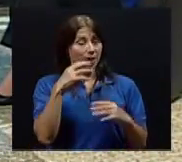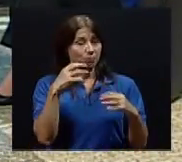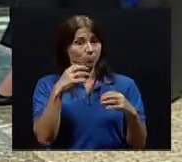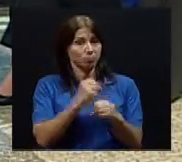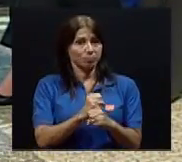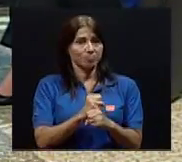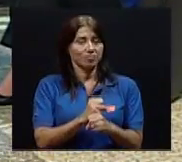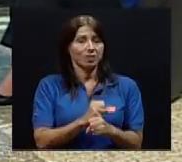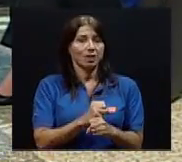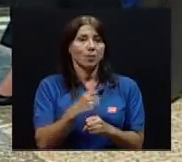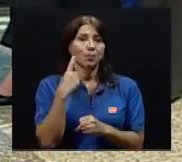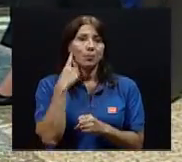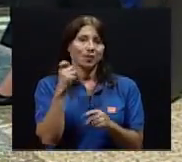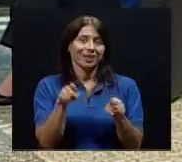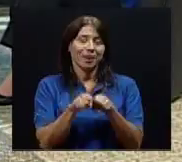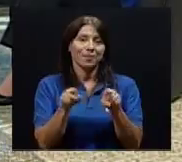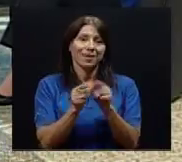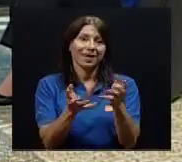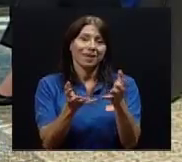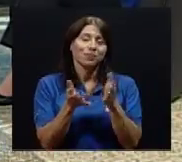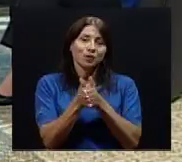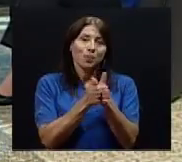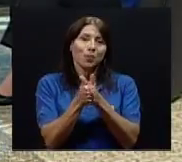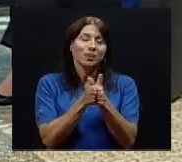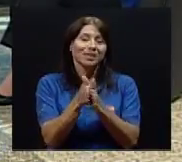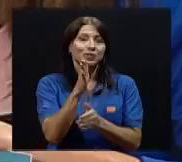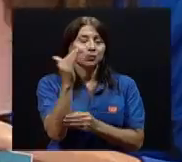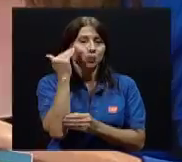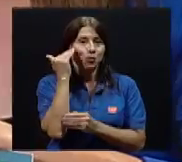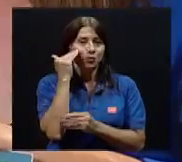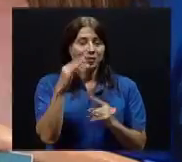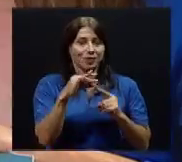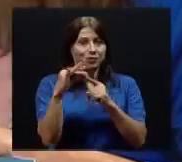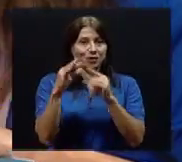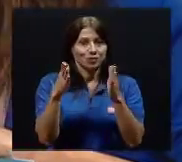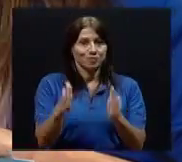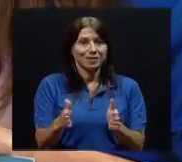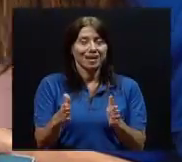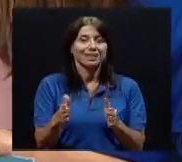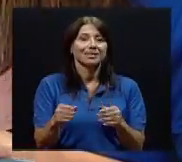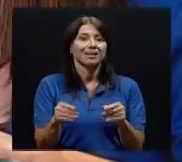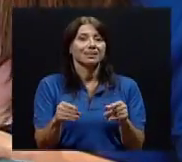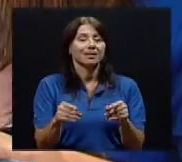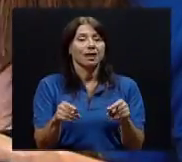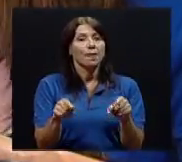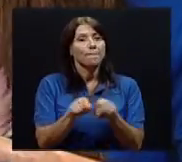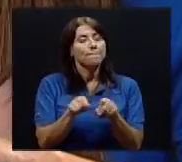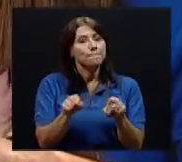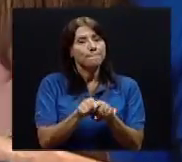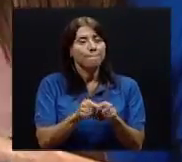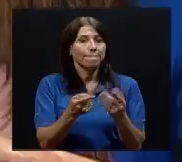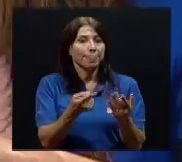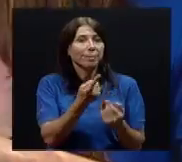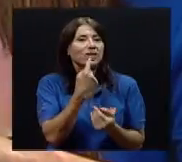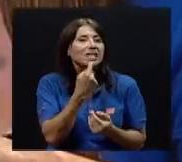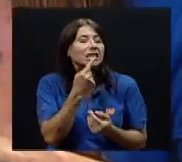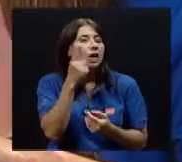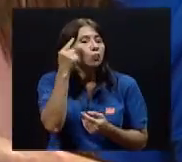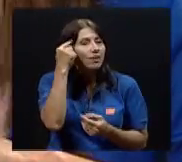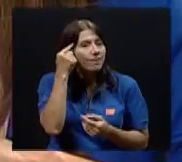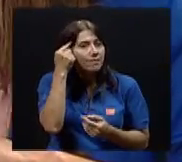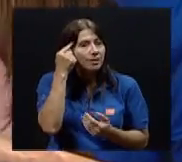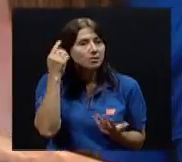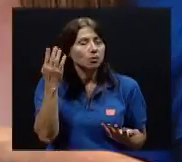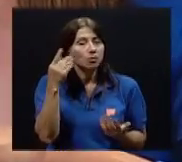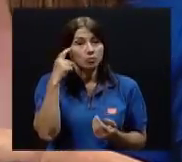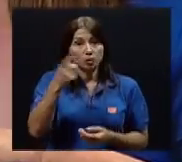Porque también queremos aprovechar los conocimientos de los especialistas para que nos dejen también una reflexión, porque a lo que hemos podido entender y lo que